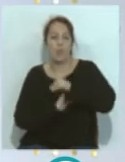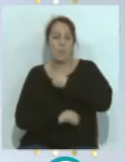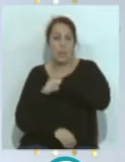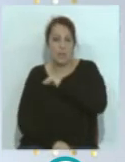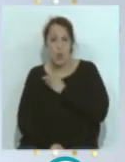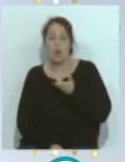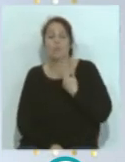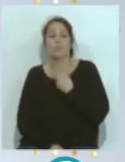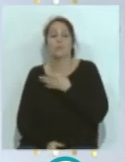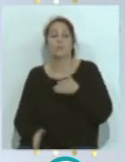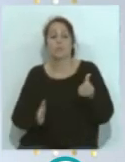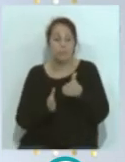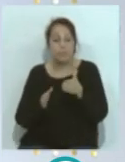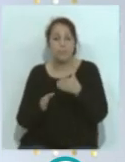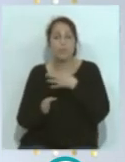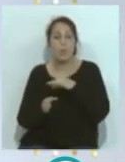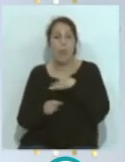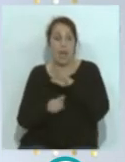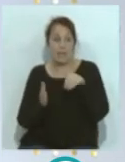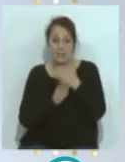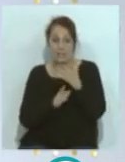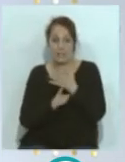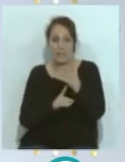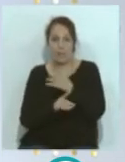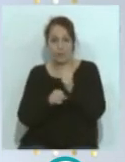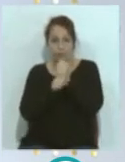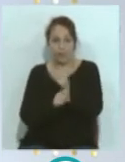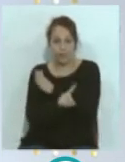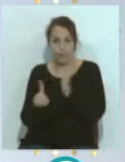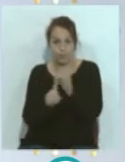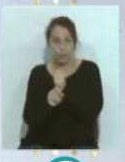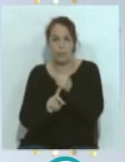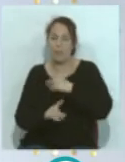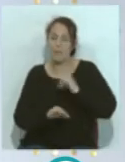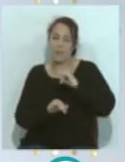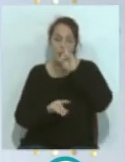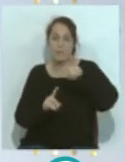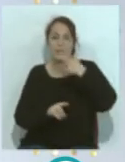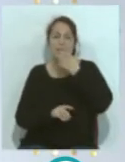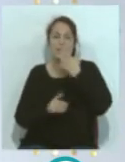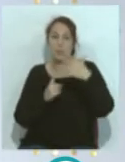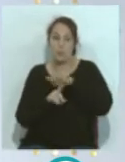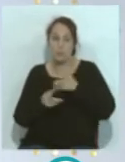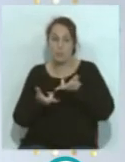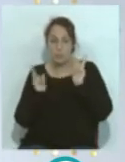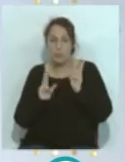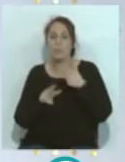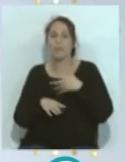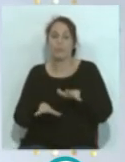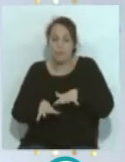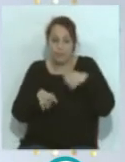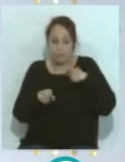encarrilando lo que puede ser la consecución nuevamente de la permanencia y disfrutar el año que viene, si las circunstancias lo permiten, ya desde el graderío